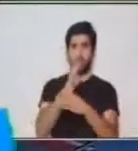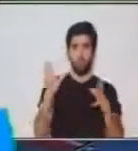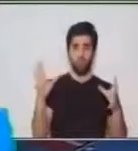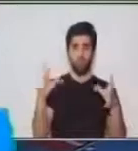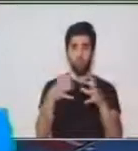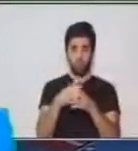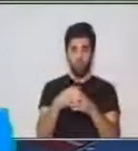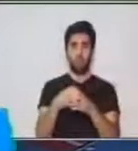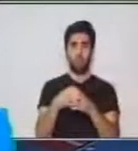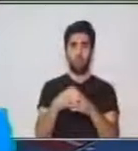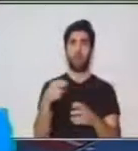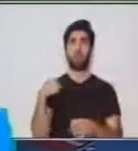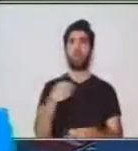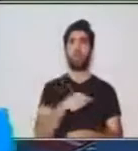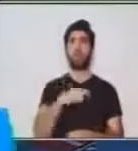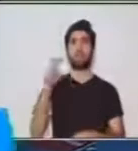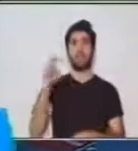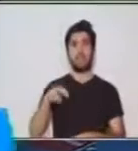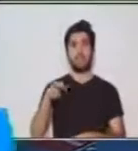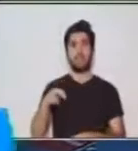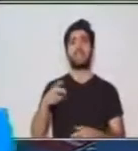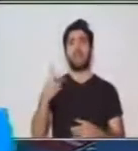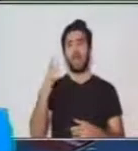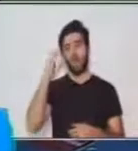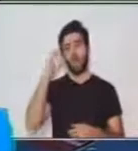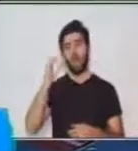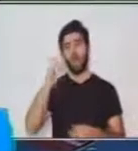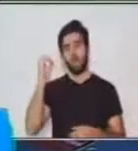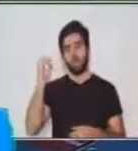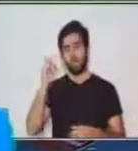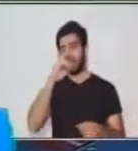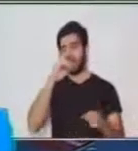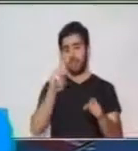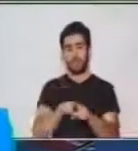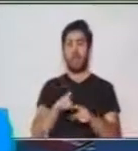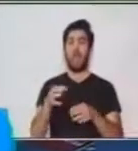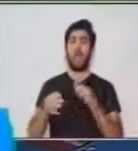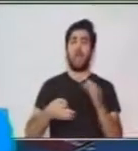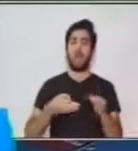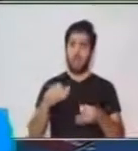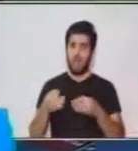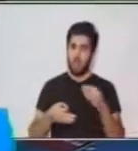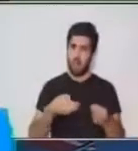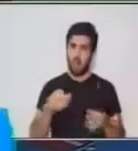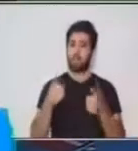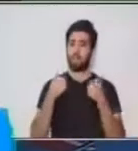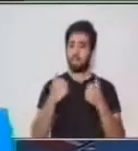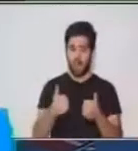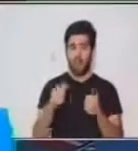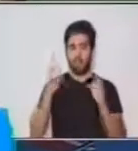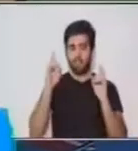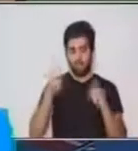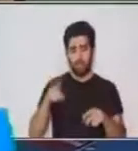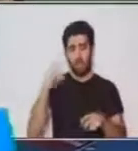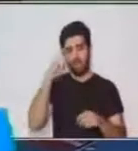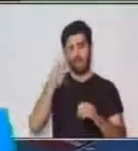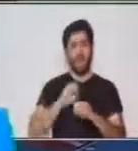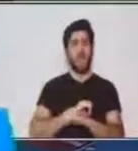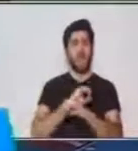necesitamos opinar y argumentar. Pero tenemos que tener muy claro